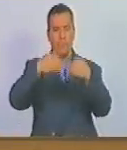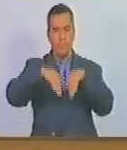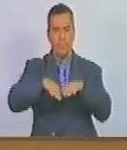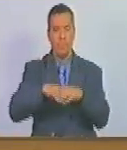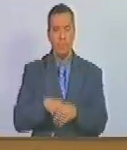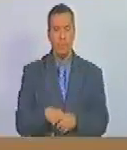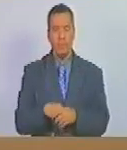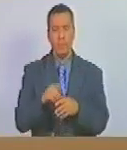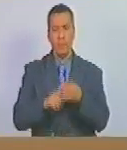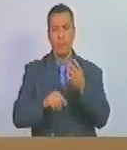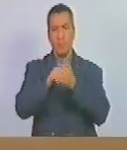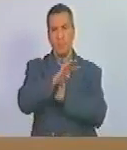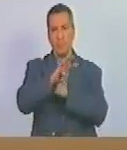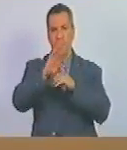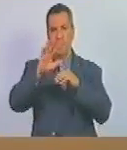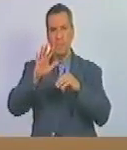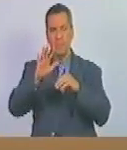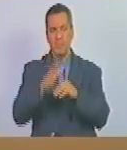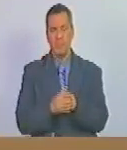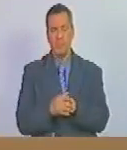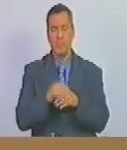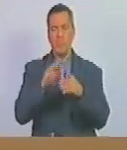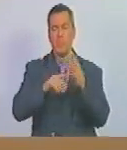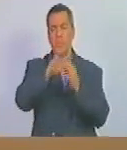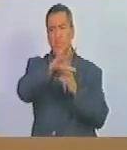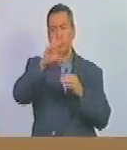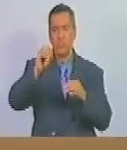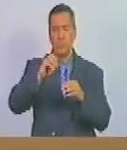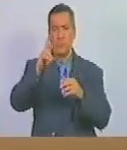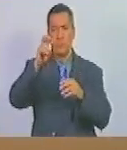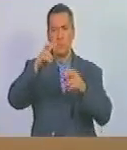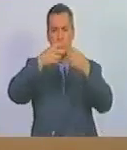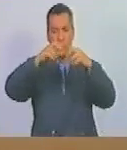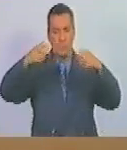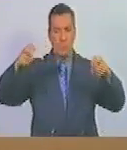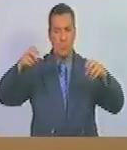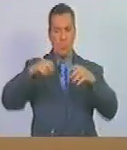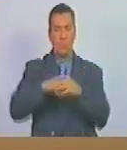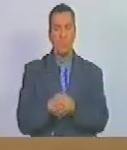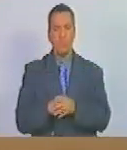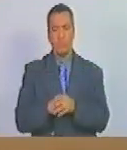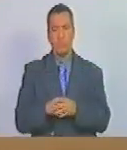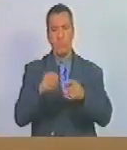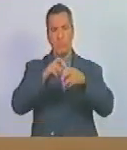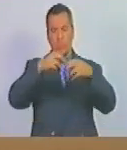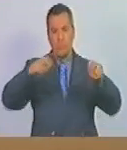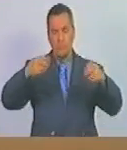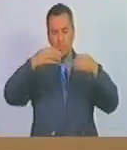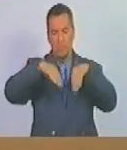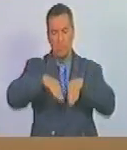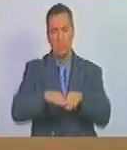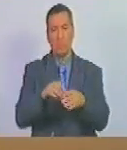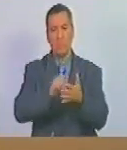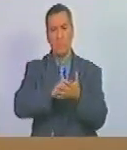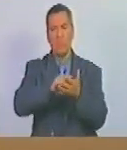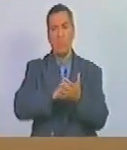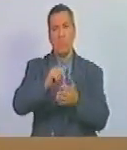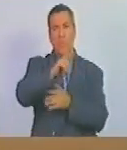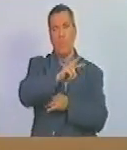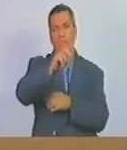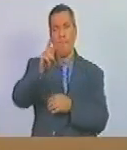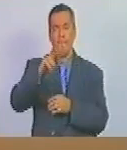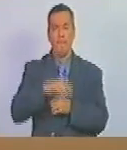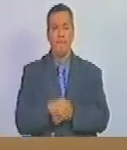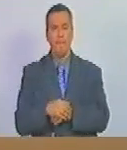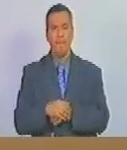quincuagésimo se propone incorporar un nuevo epígrafe que pasa a ser el epígrafe del artículo 22